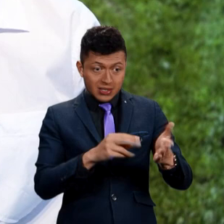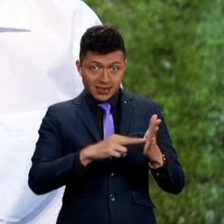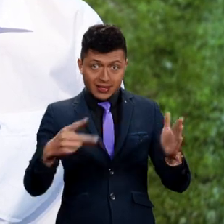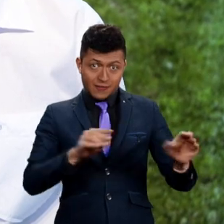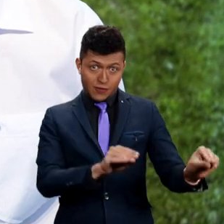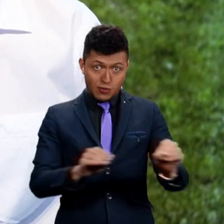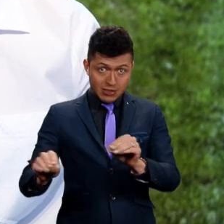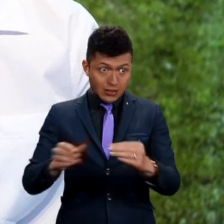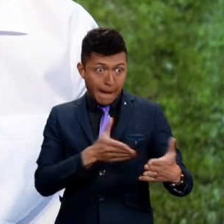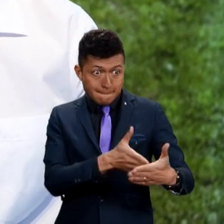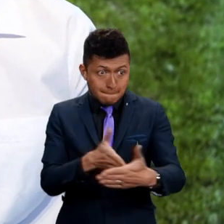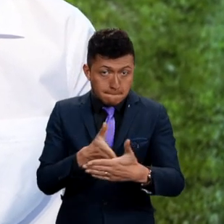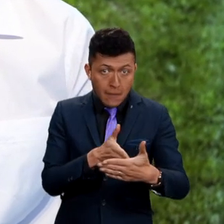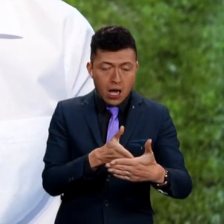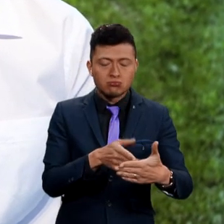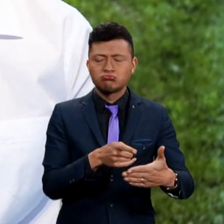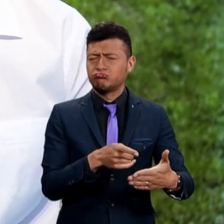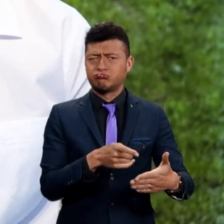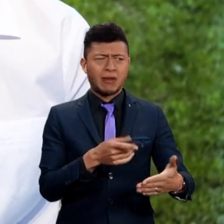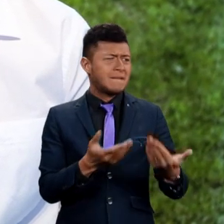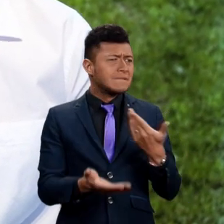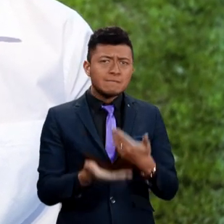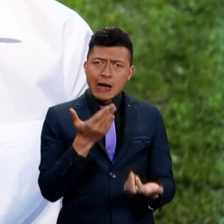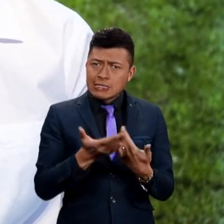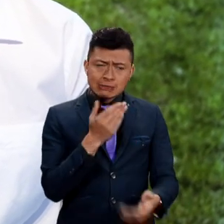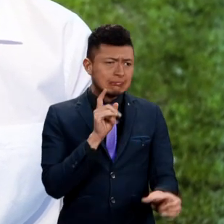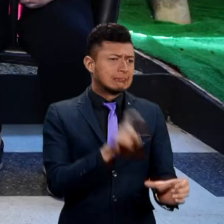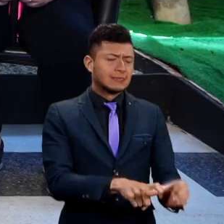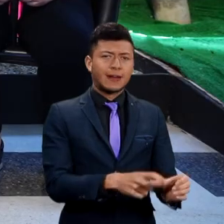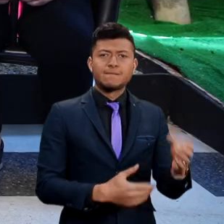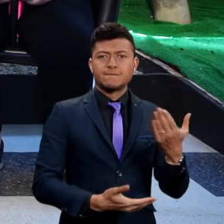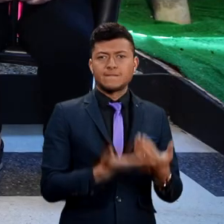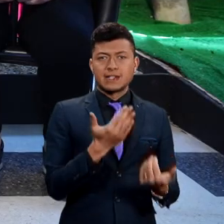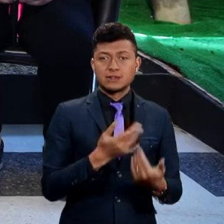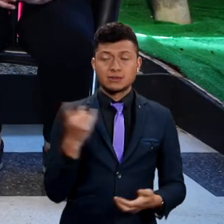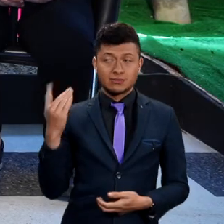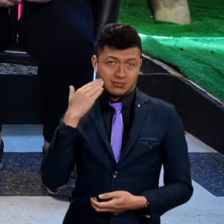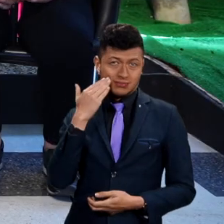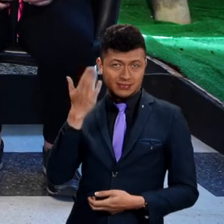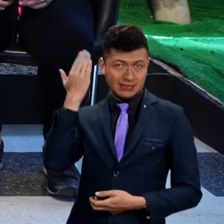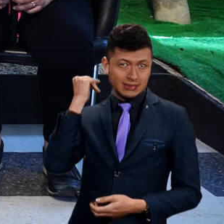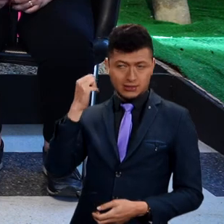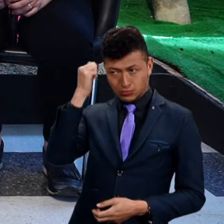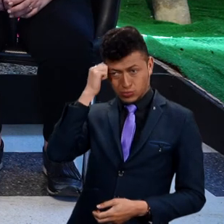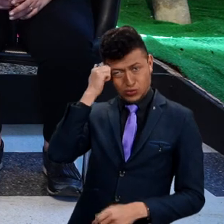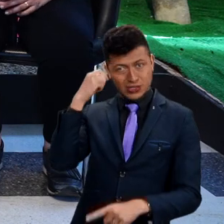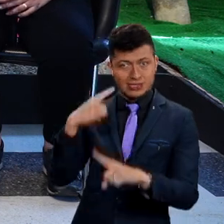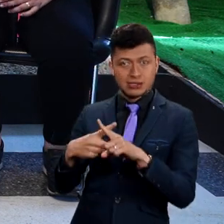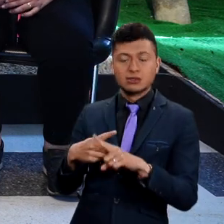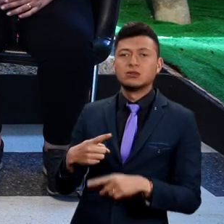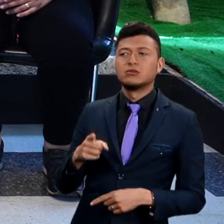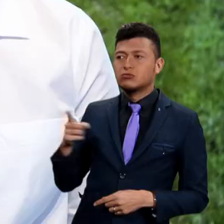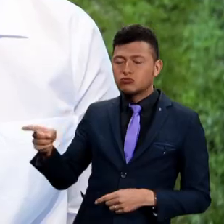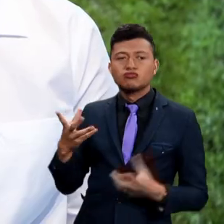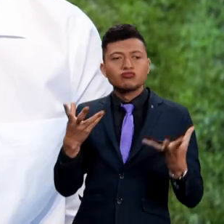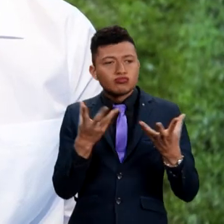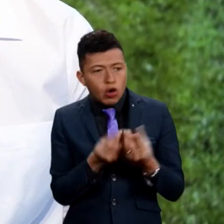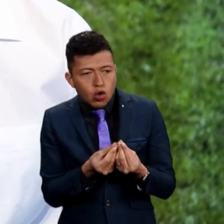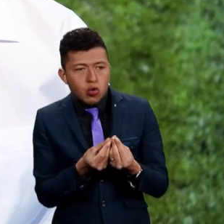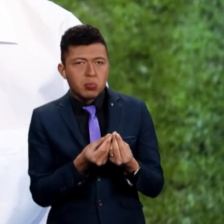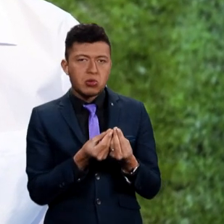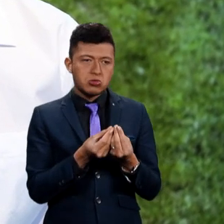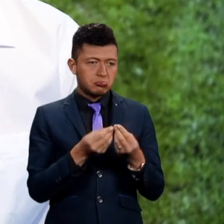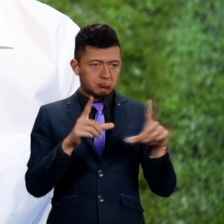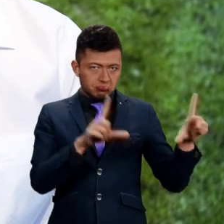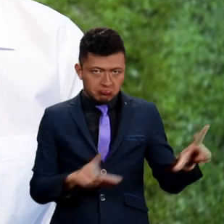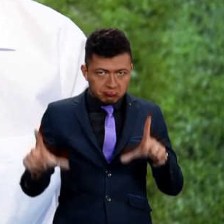entrar al curso TIC formación sin barreras fue muy fácil, una chica que fue profesora de nosotros creó un